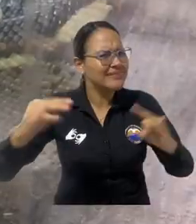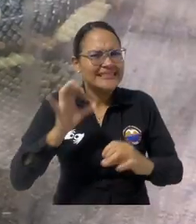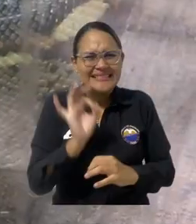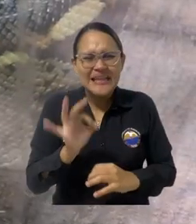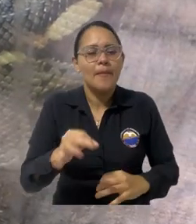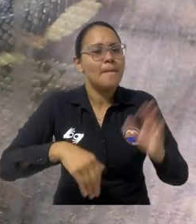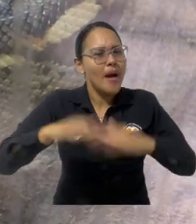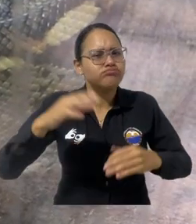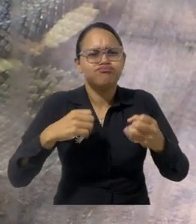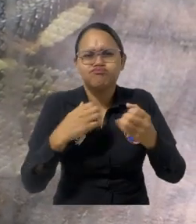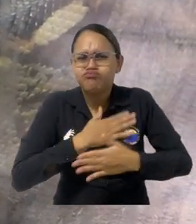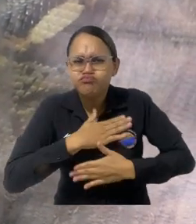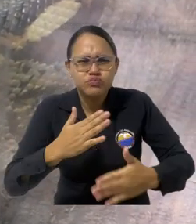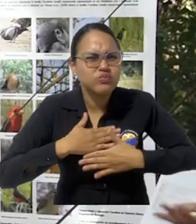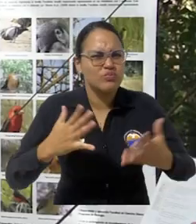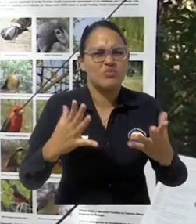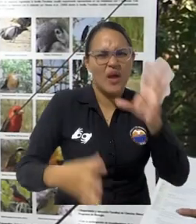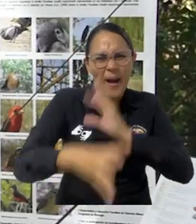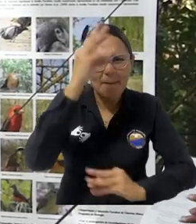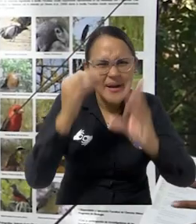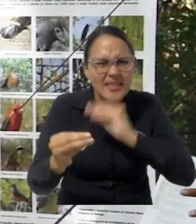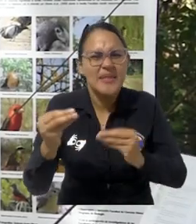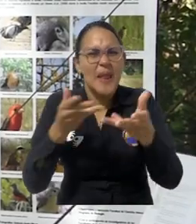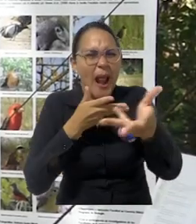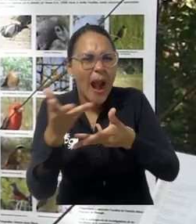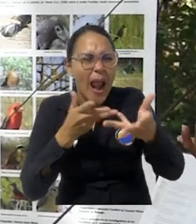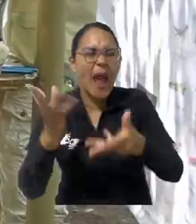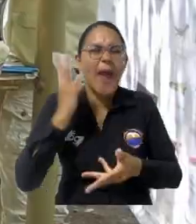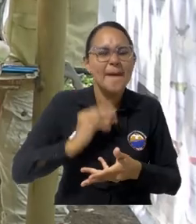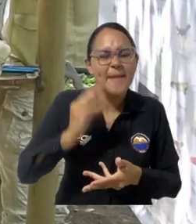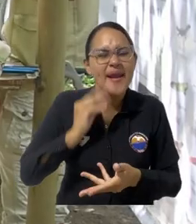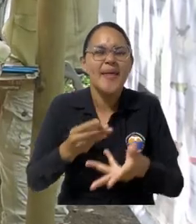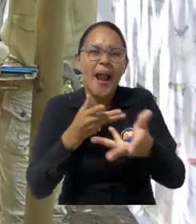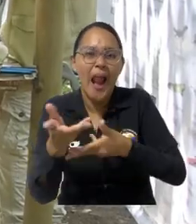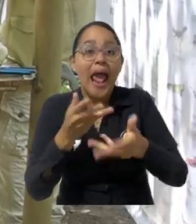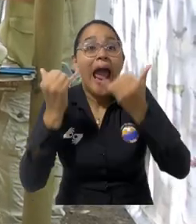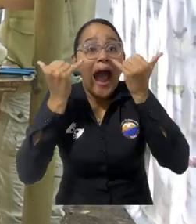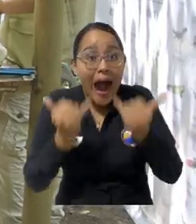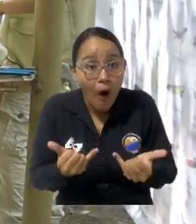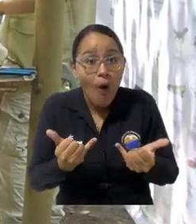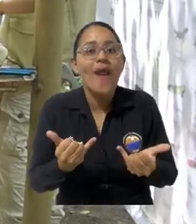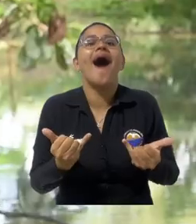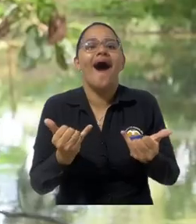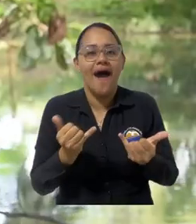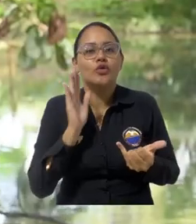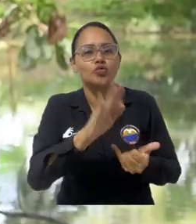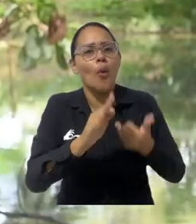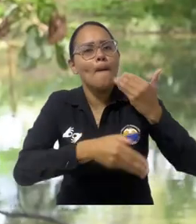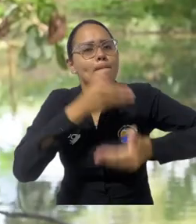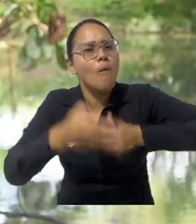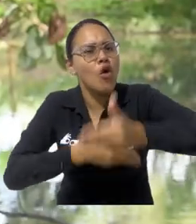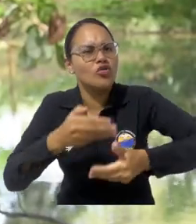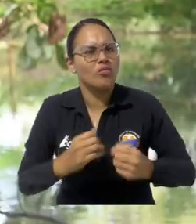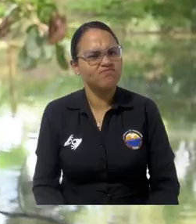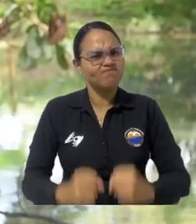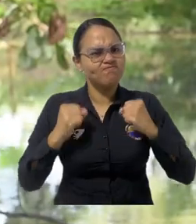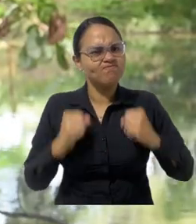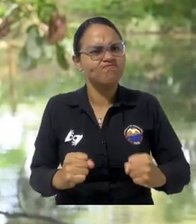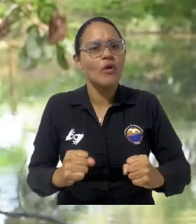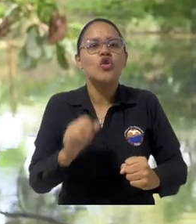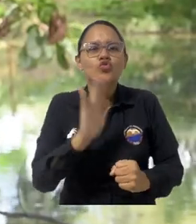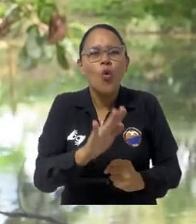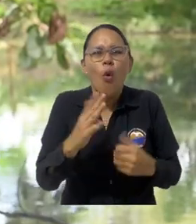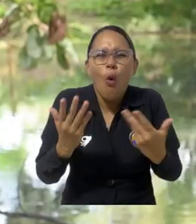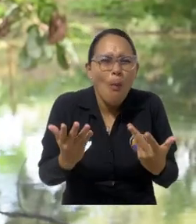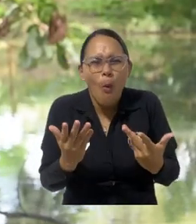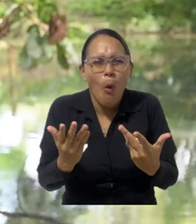aliado clave para diferentes procesos en temas de aprendizaje, de intercambio de experiencias y ahora pues estamos haciendo un proceso